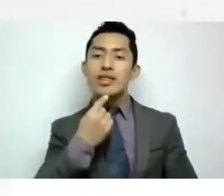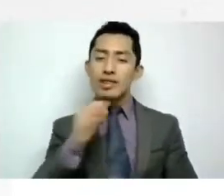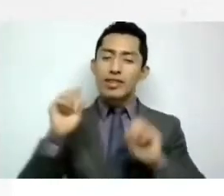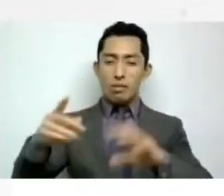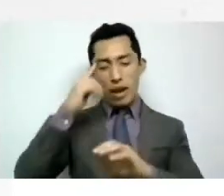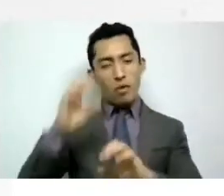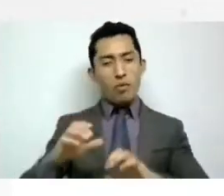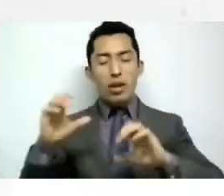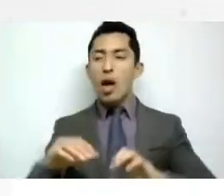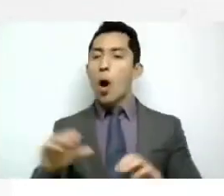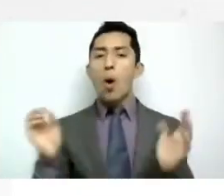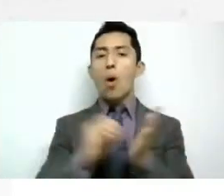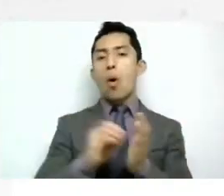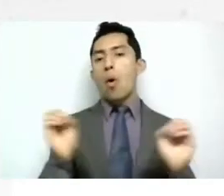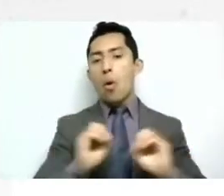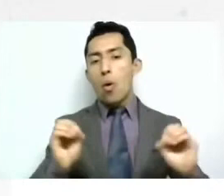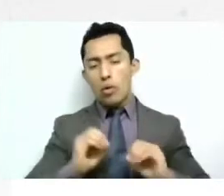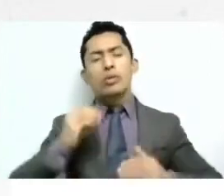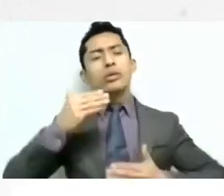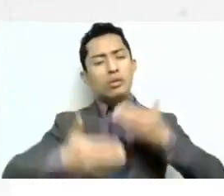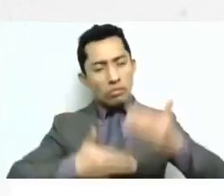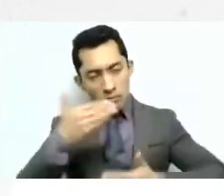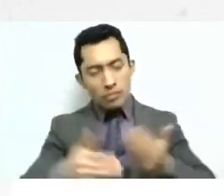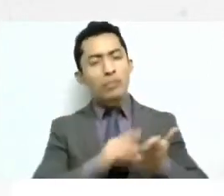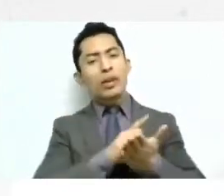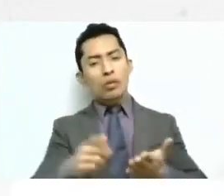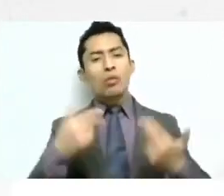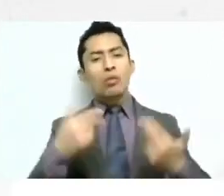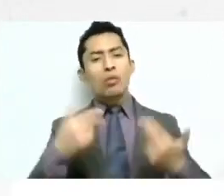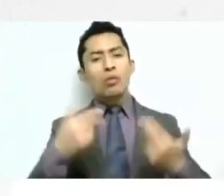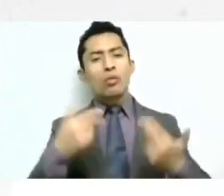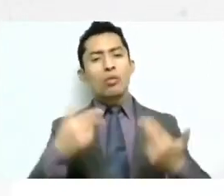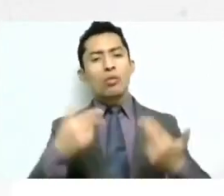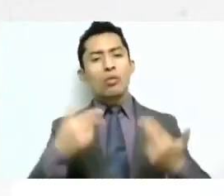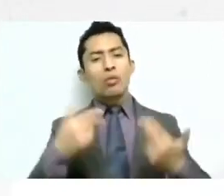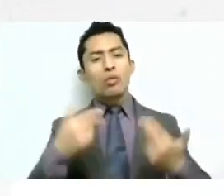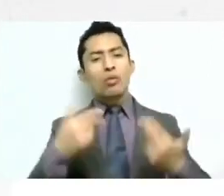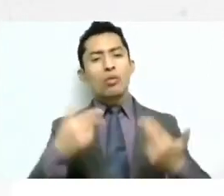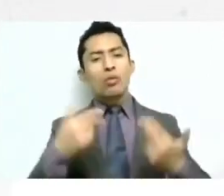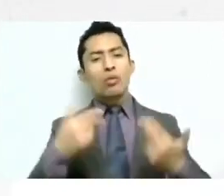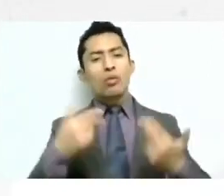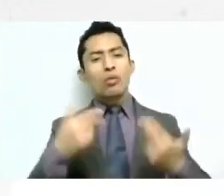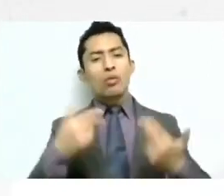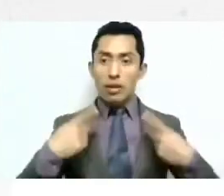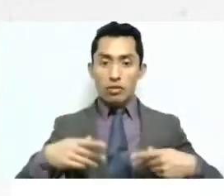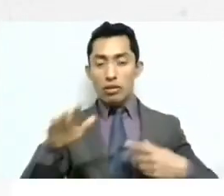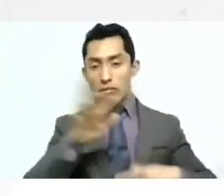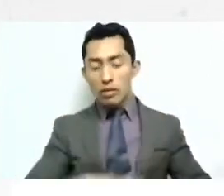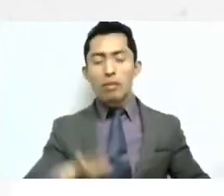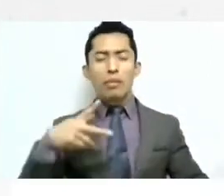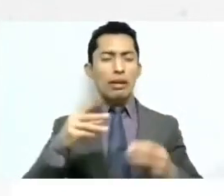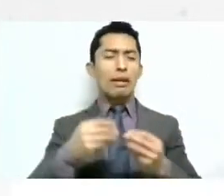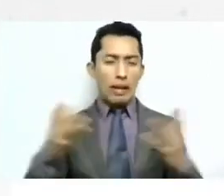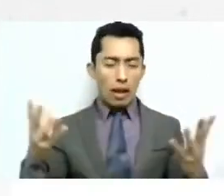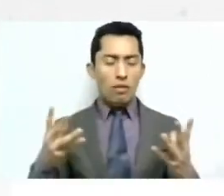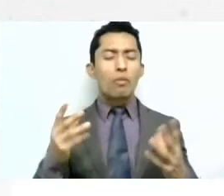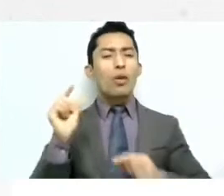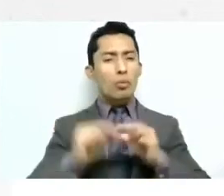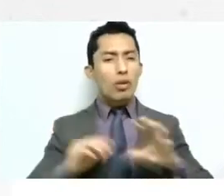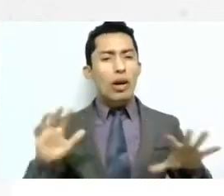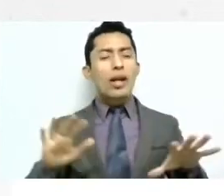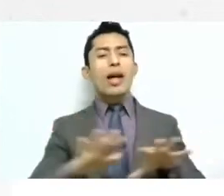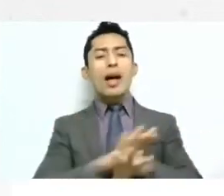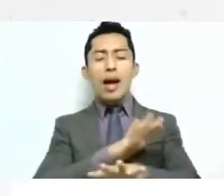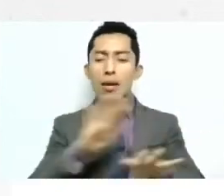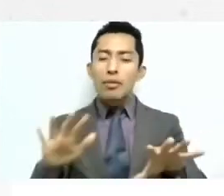estos derechos que que que se requerían conforme a la sociedad pero que evidentemente vamos cambiando y que tenemos que